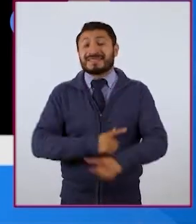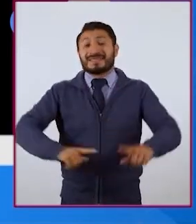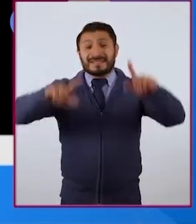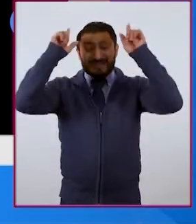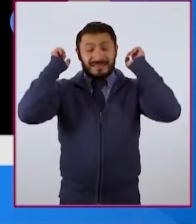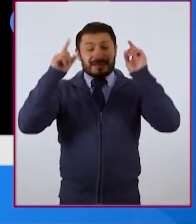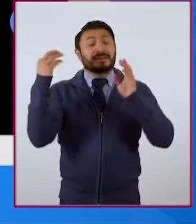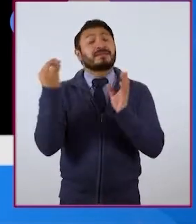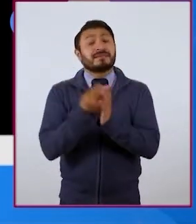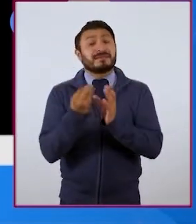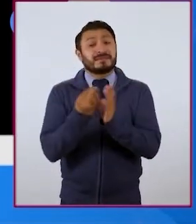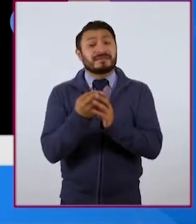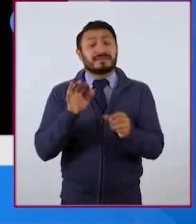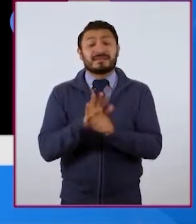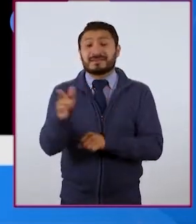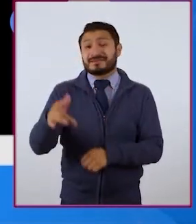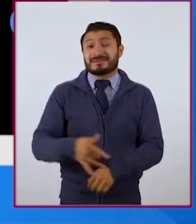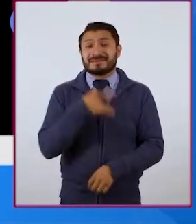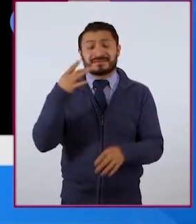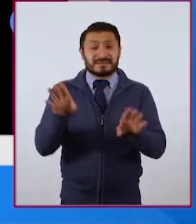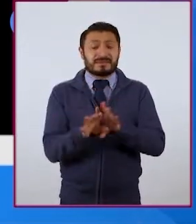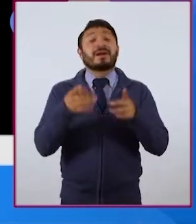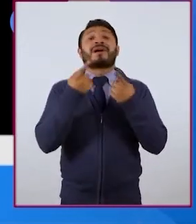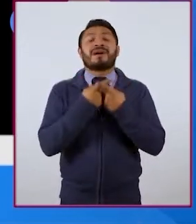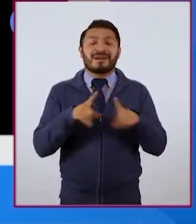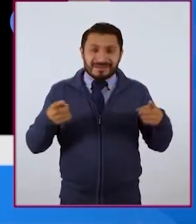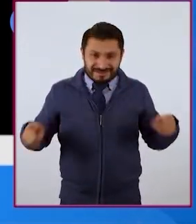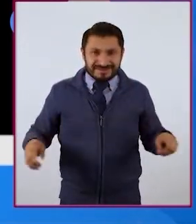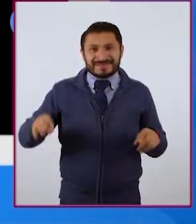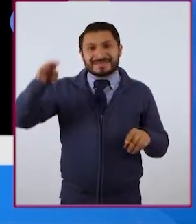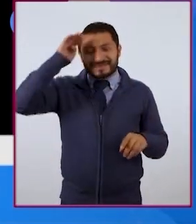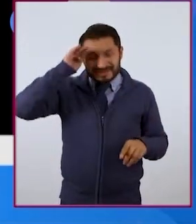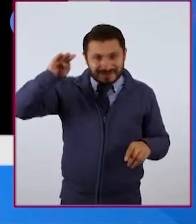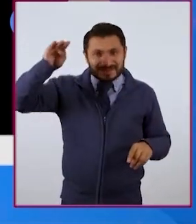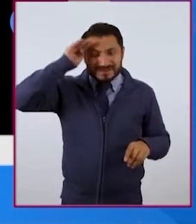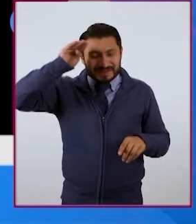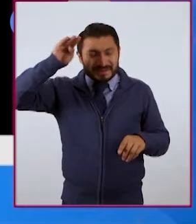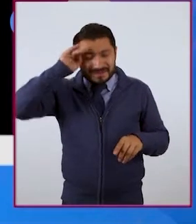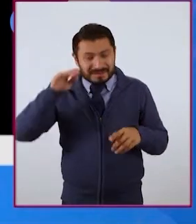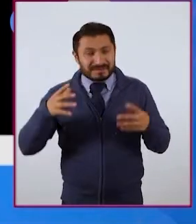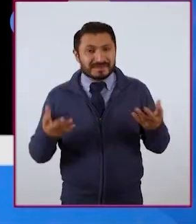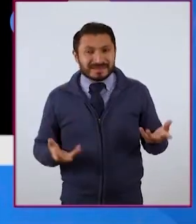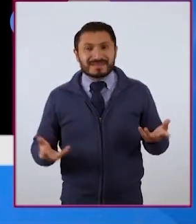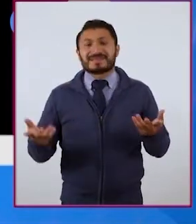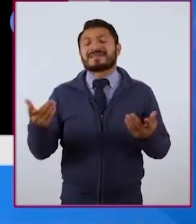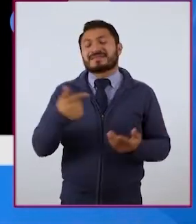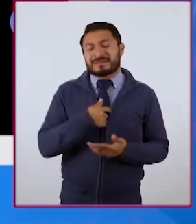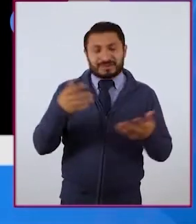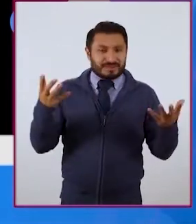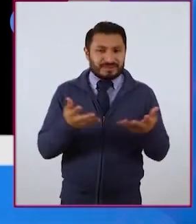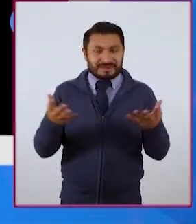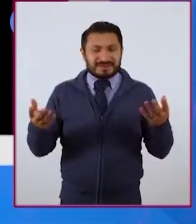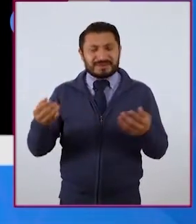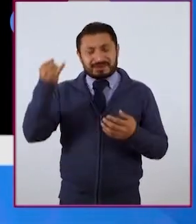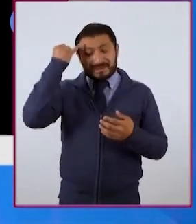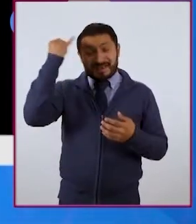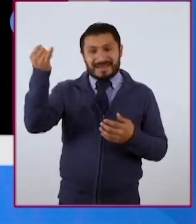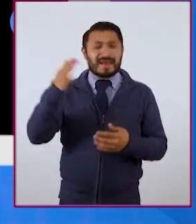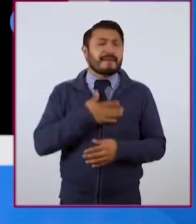y de intimidad en la que sentimos que estamos desarrollando pensamientos en la que yo puedo crear mis propias